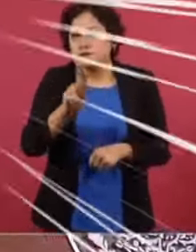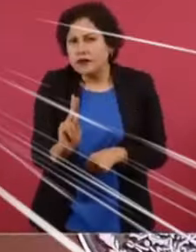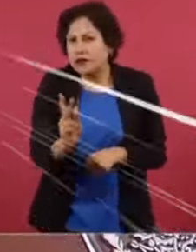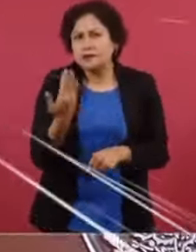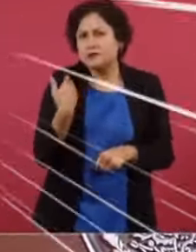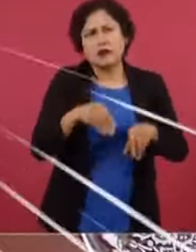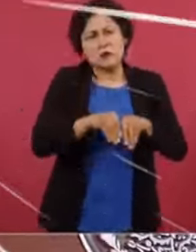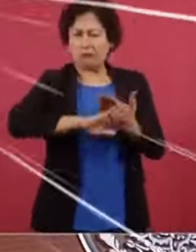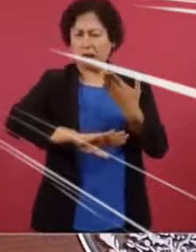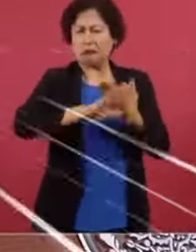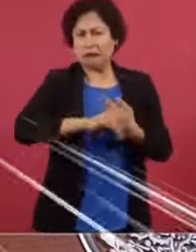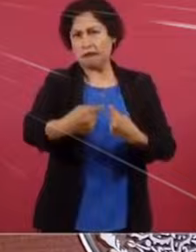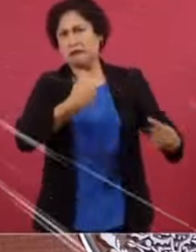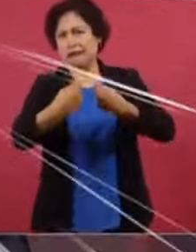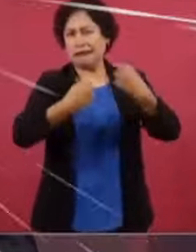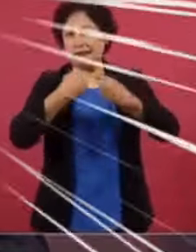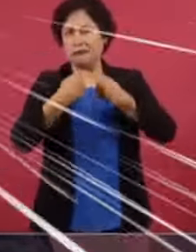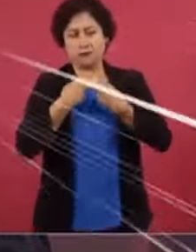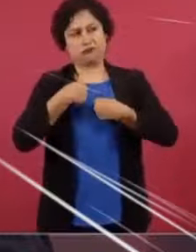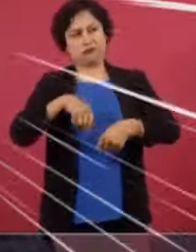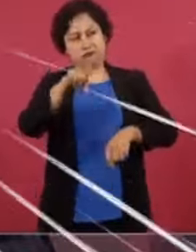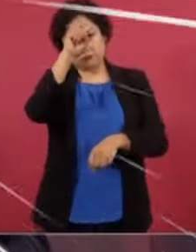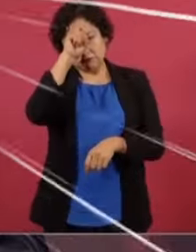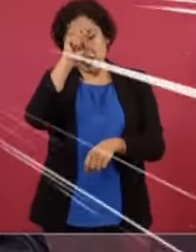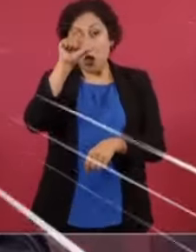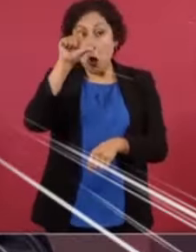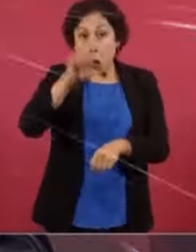atacarnos, atacarnos, atacarnos, atacarnos. Y voy a hacer una carta, ¿no?